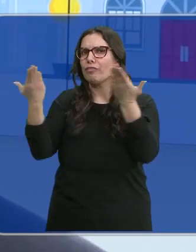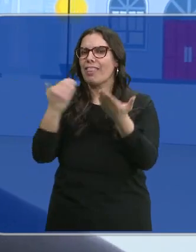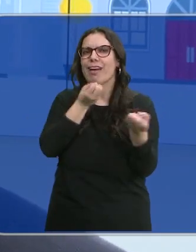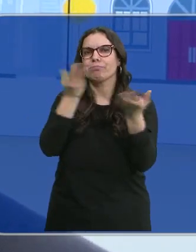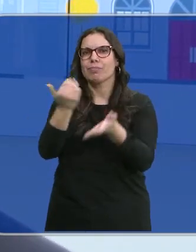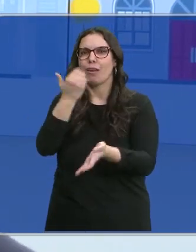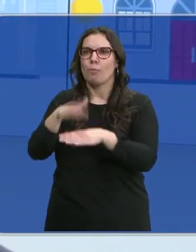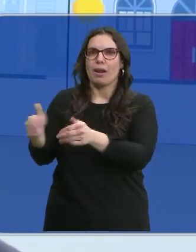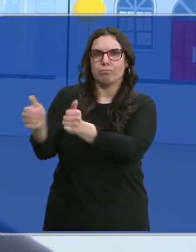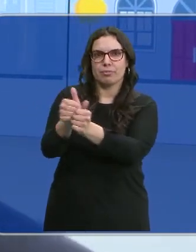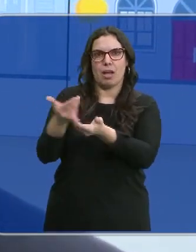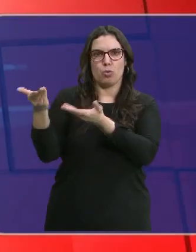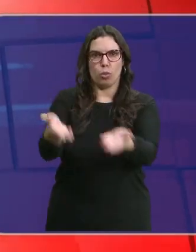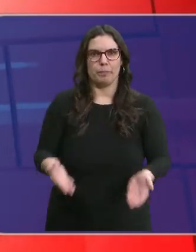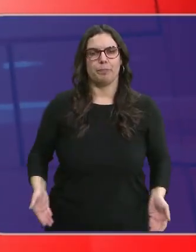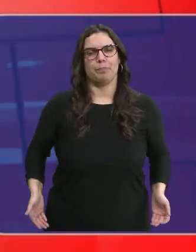confianza para que le ayuden.